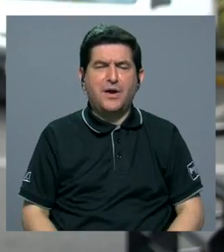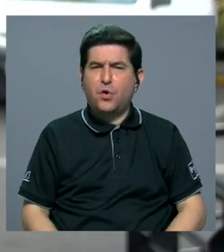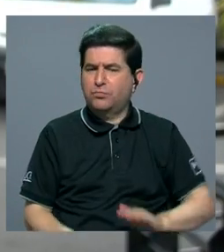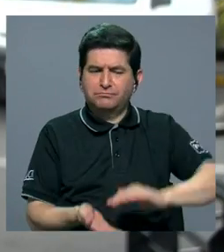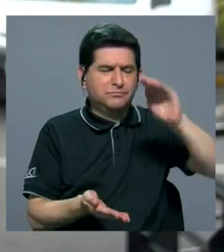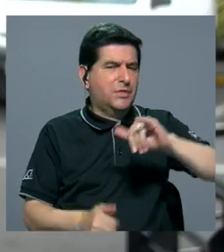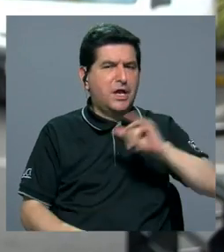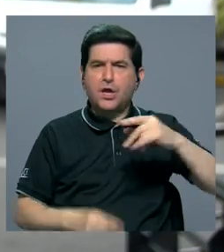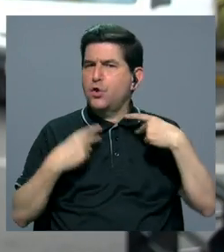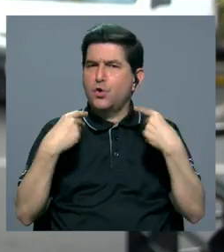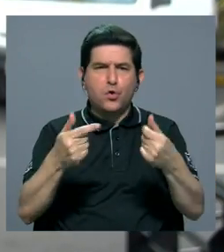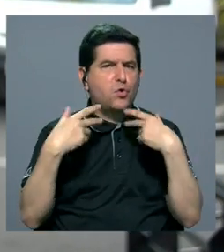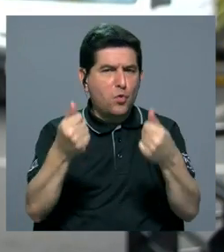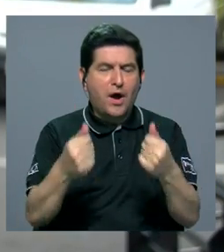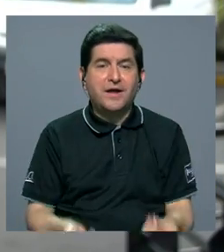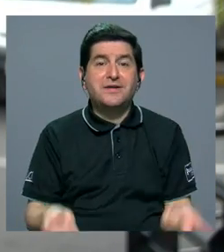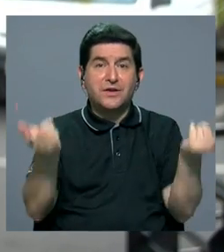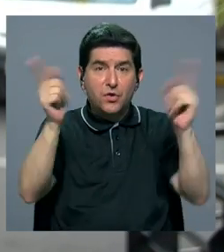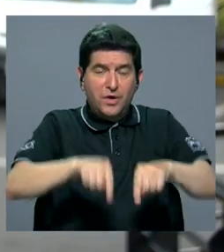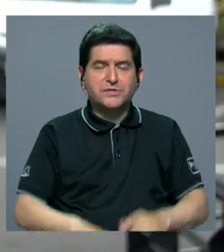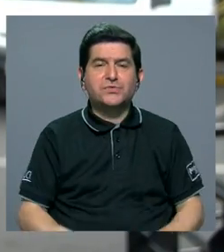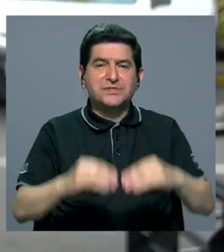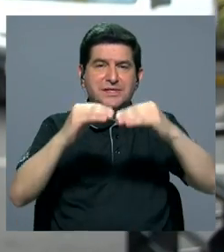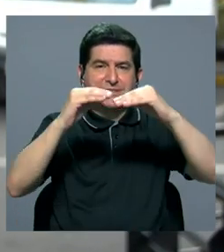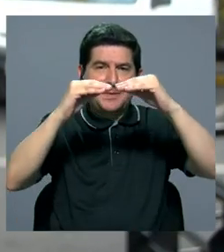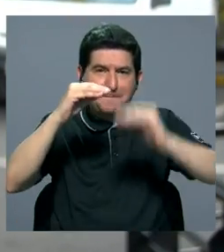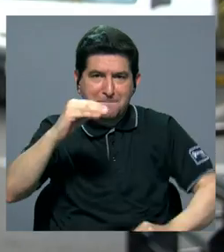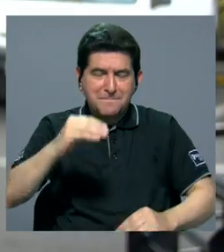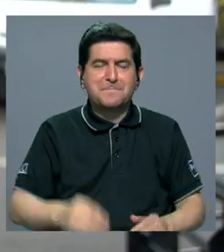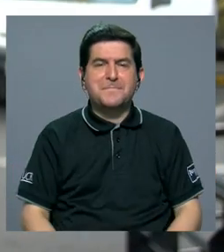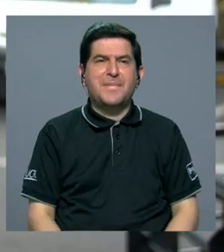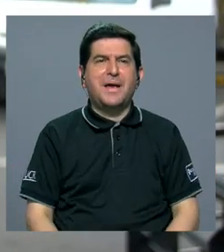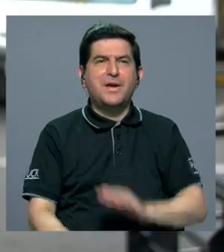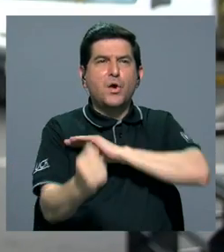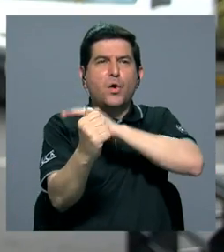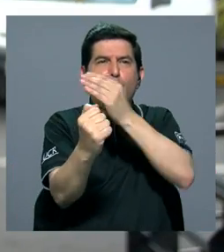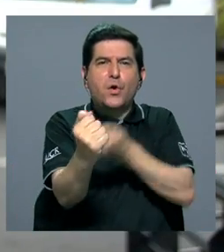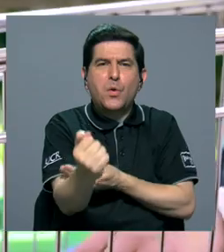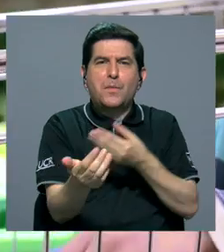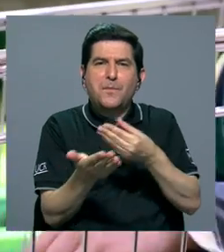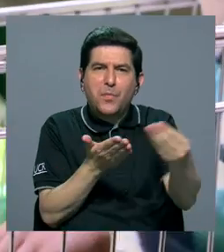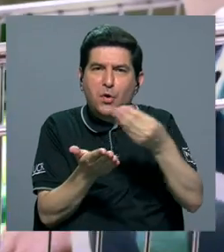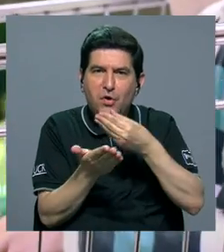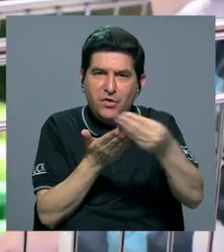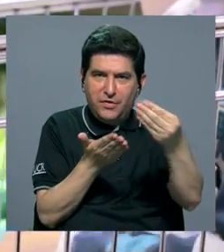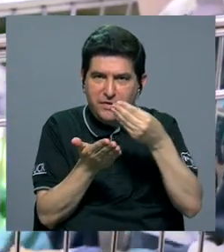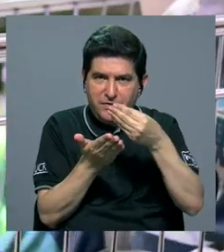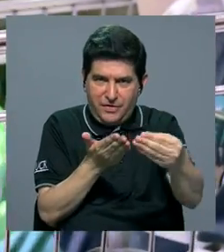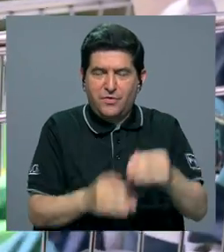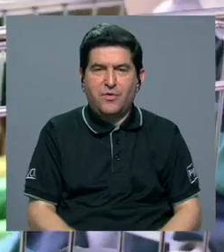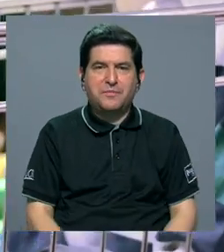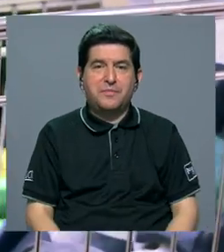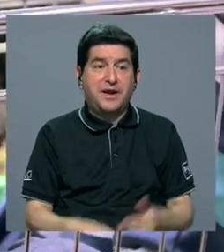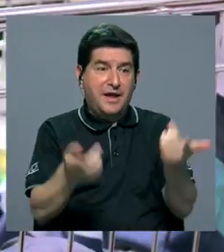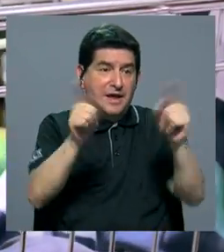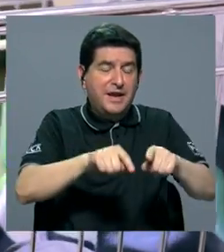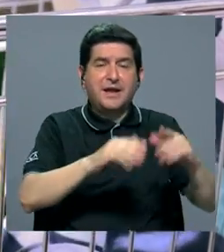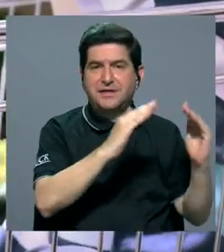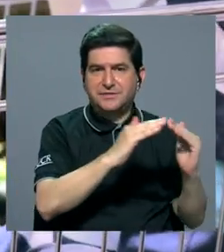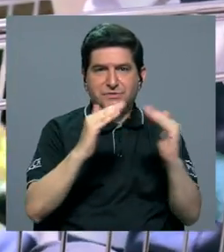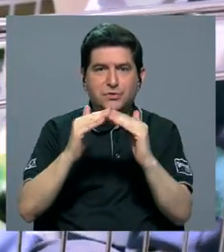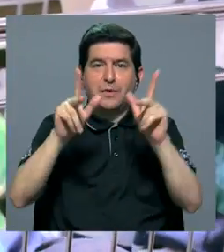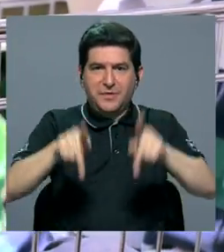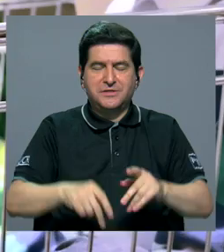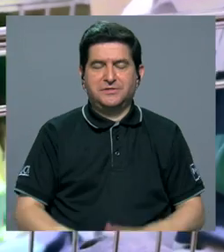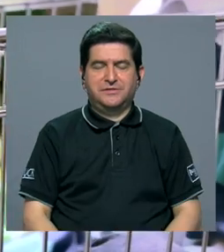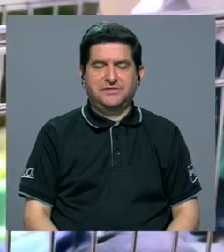velocidad, ¿verdad? Entonces lo que ocurre es que hay una pérdida de poder adquisitivo por parte de los hogares.